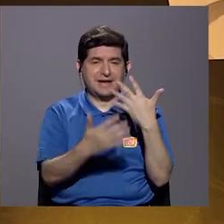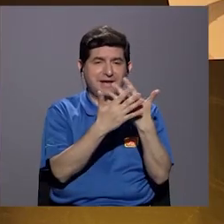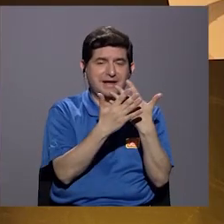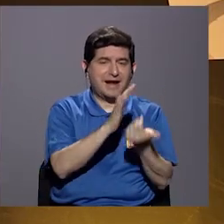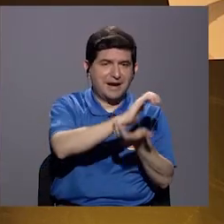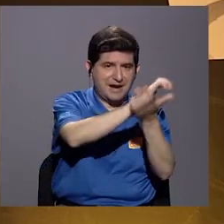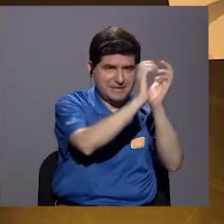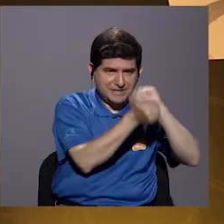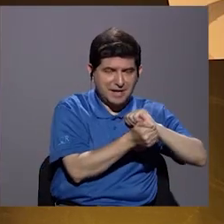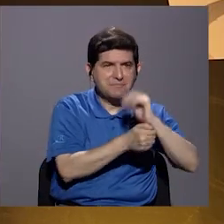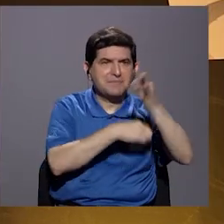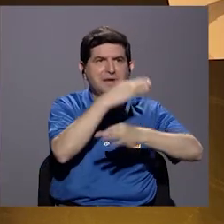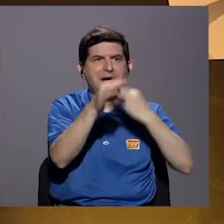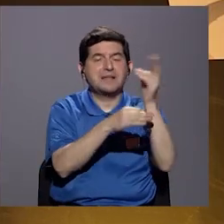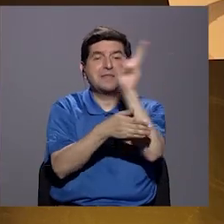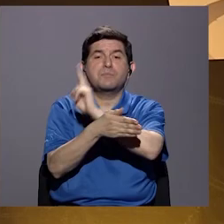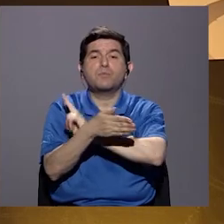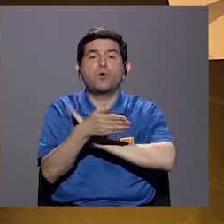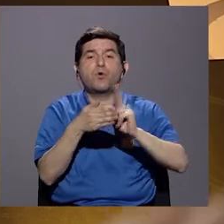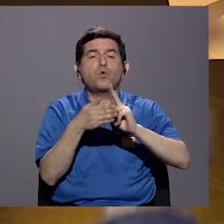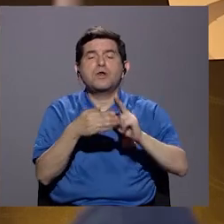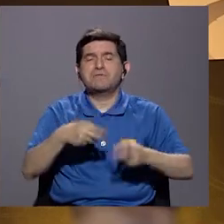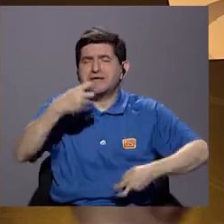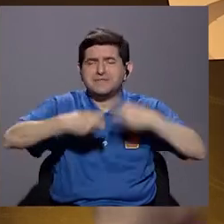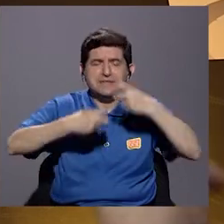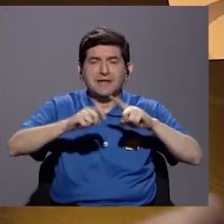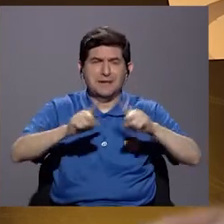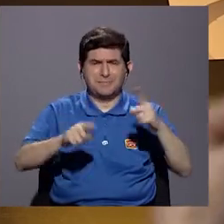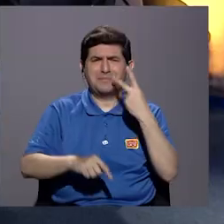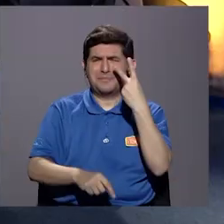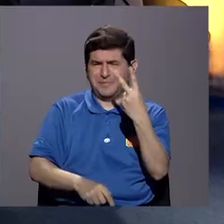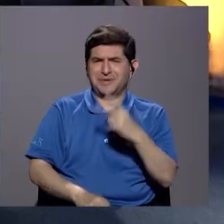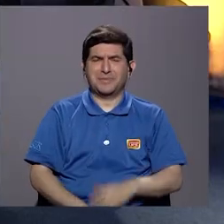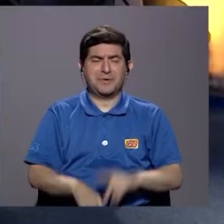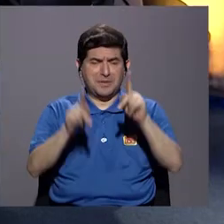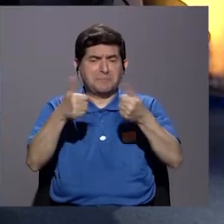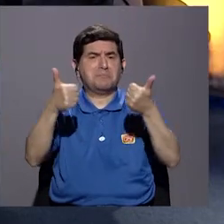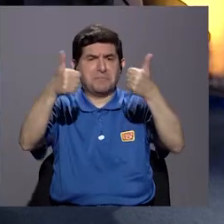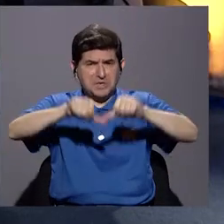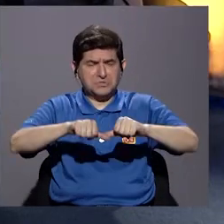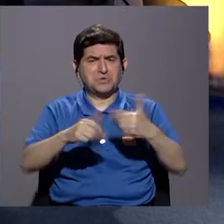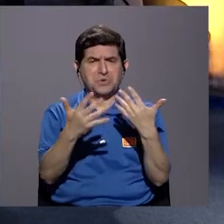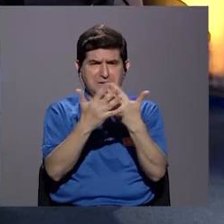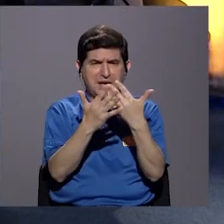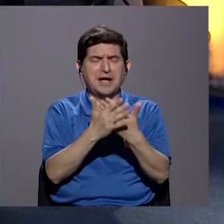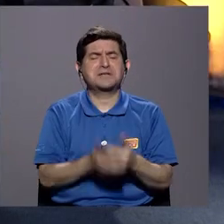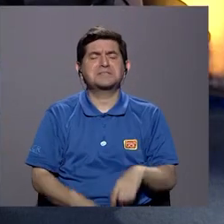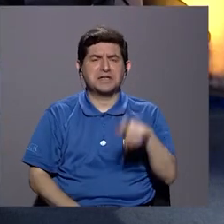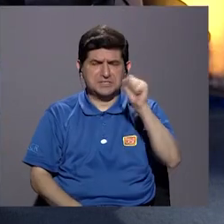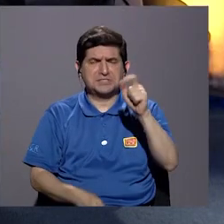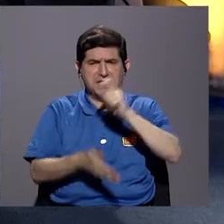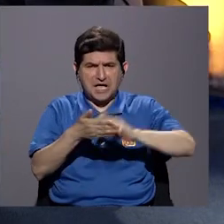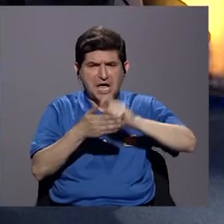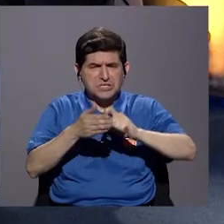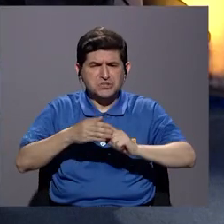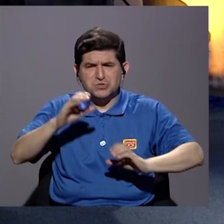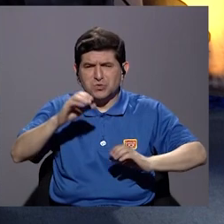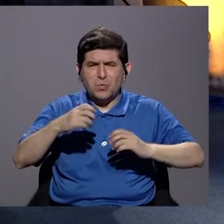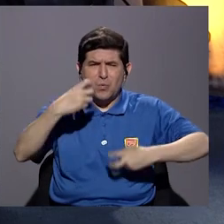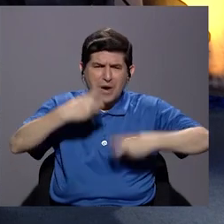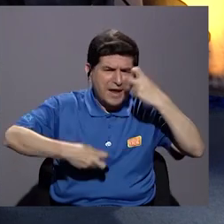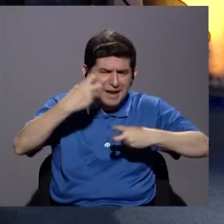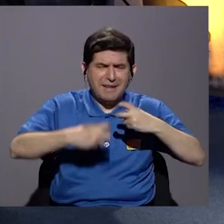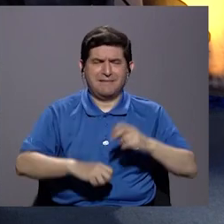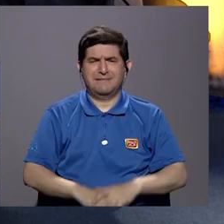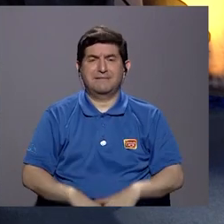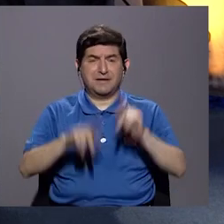las cárceles se convierten en una universidad del delito. Claro, pero va lo absurdo. La gente está de acuerdo en que las cárceles son escuelas del crimen, que son las